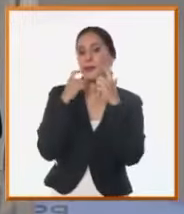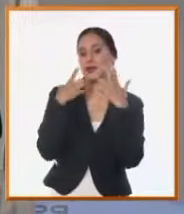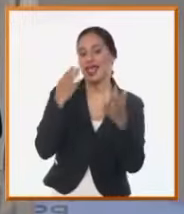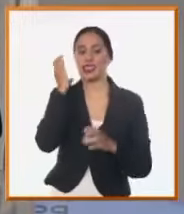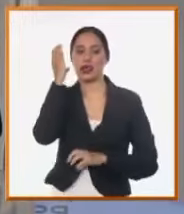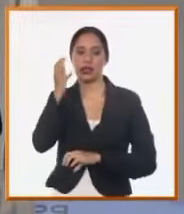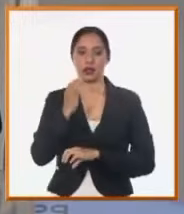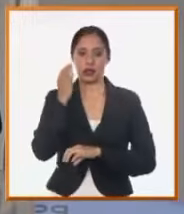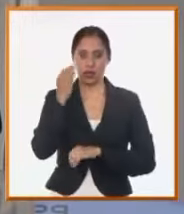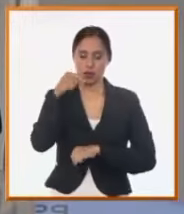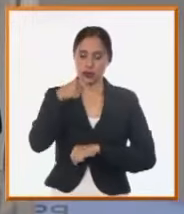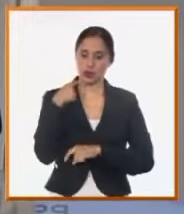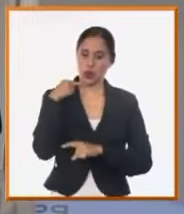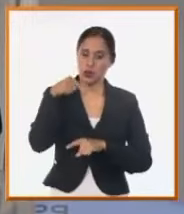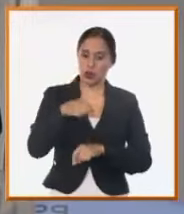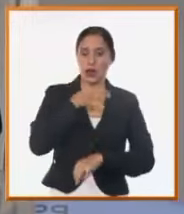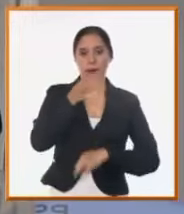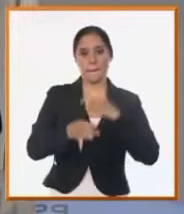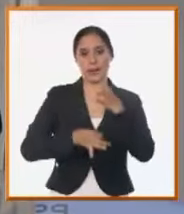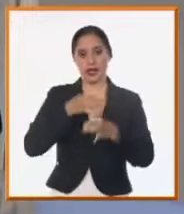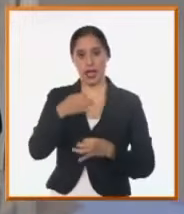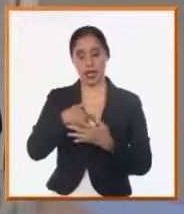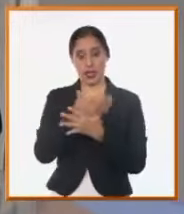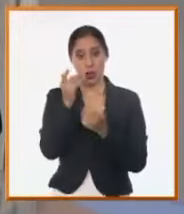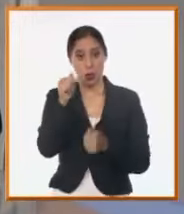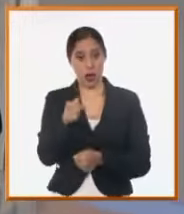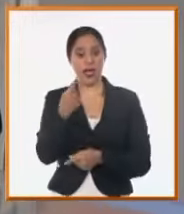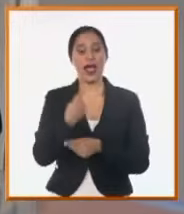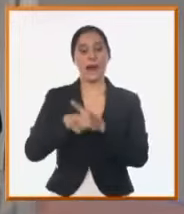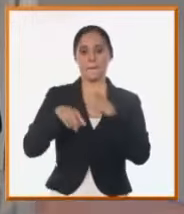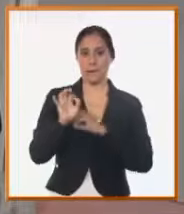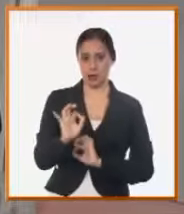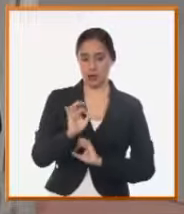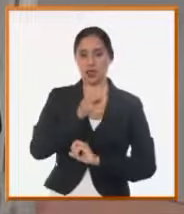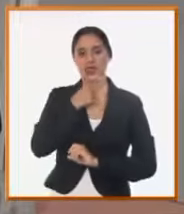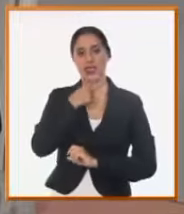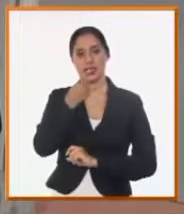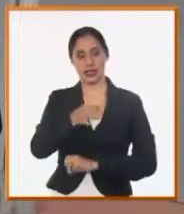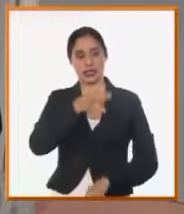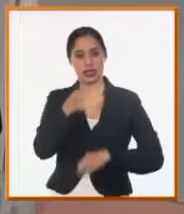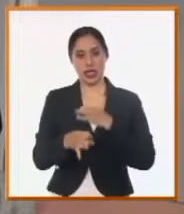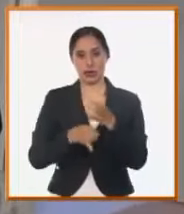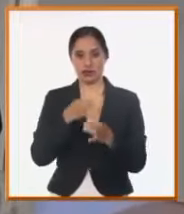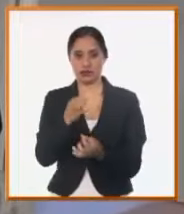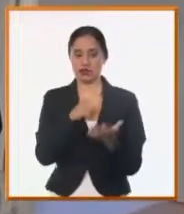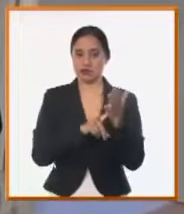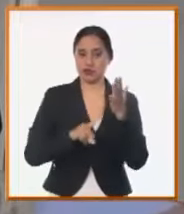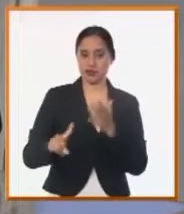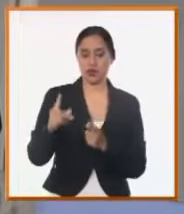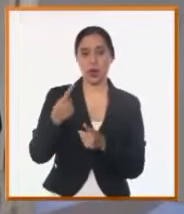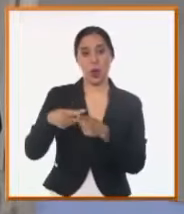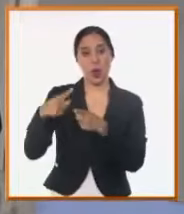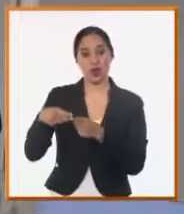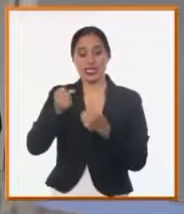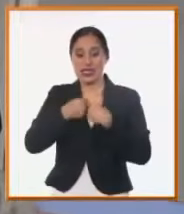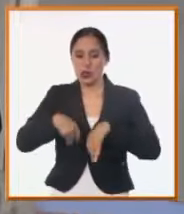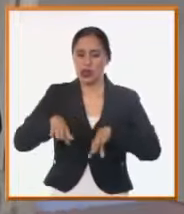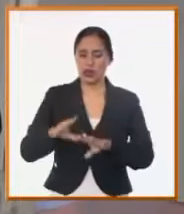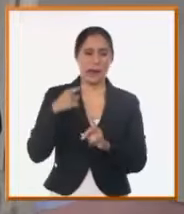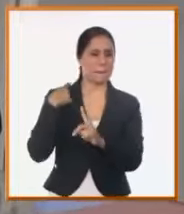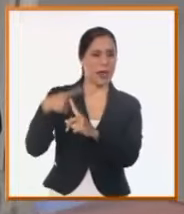subjetivas. Nosotros vamos a referirnos específicamente, como usted decía, al tema de las provincias donde más situaciones se